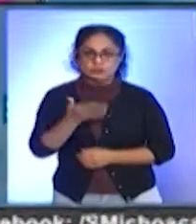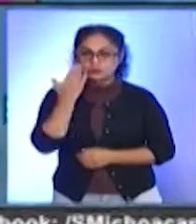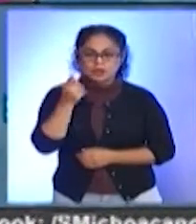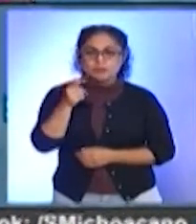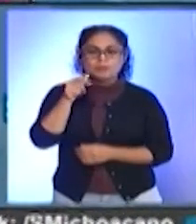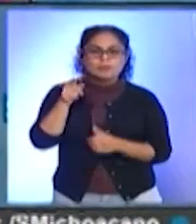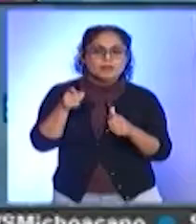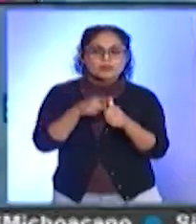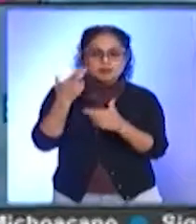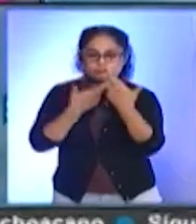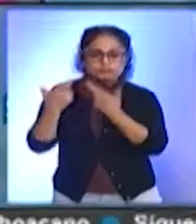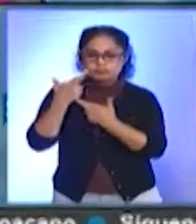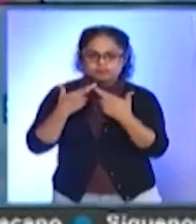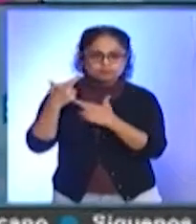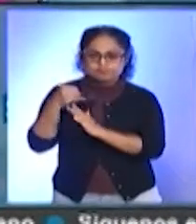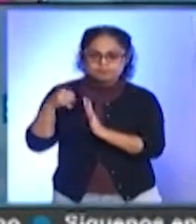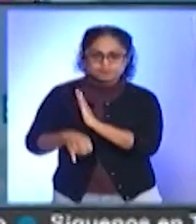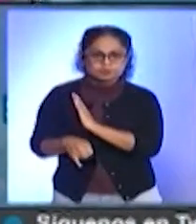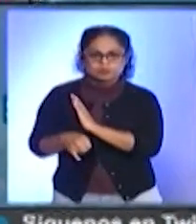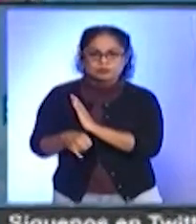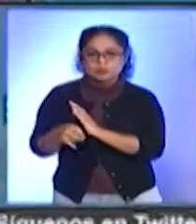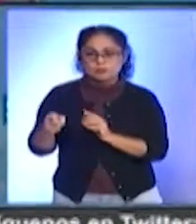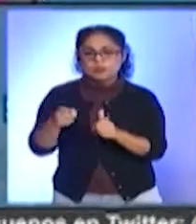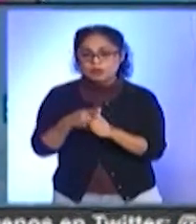valoración que las propias autoridades sanitarias